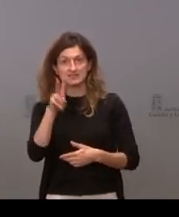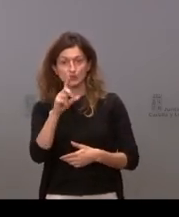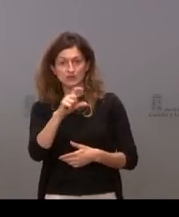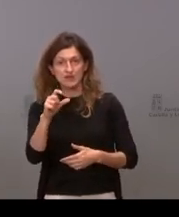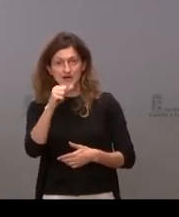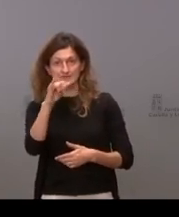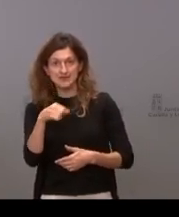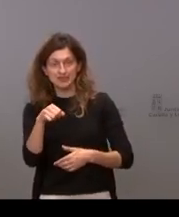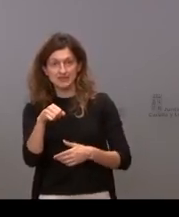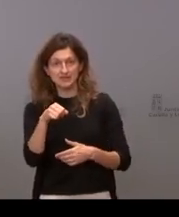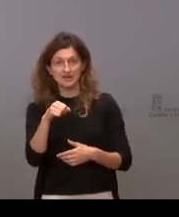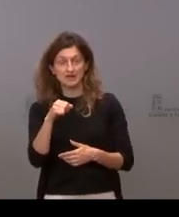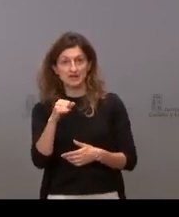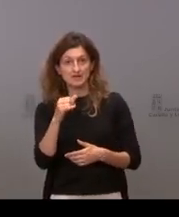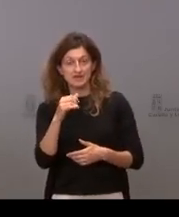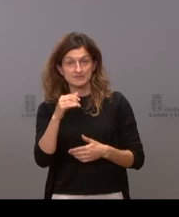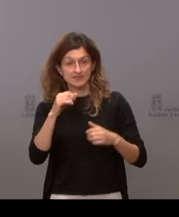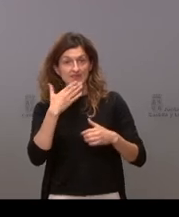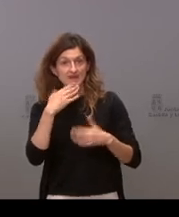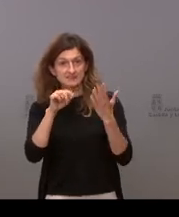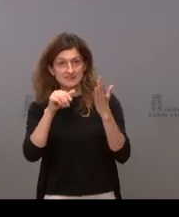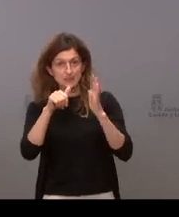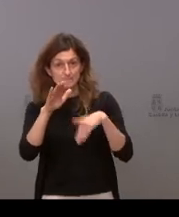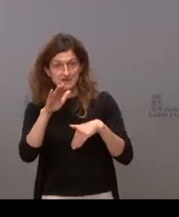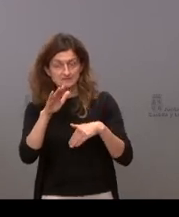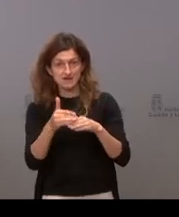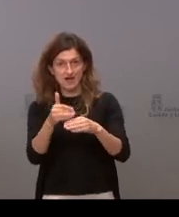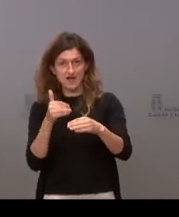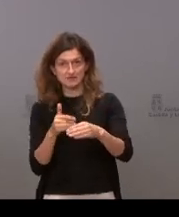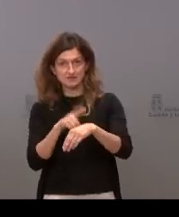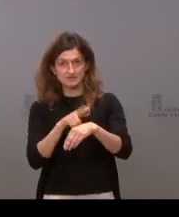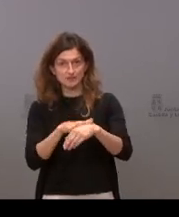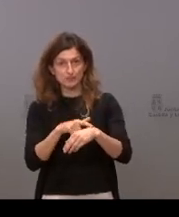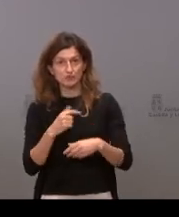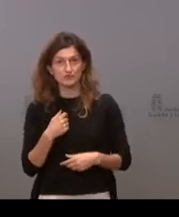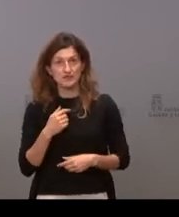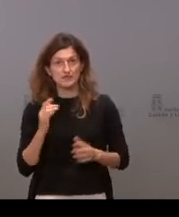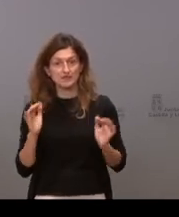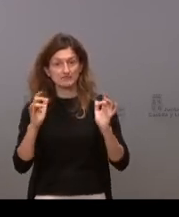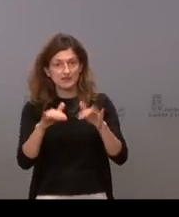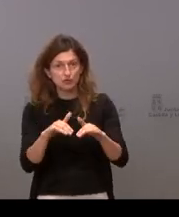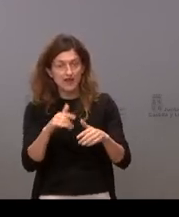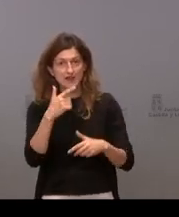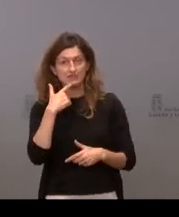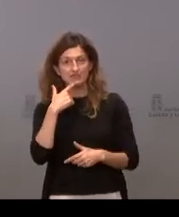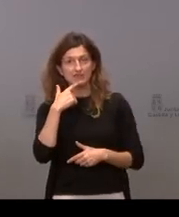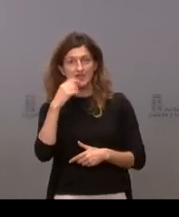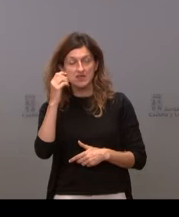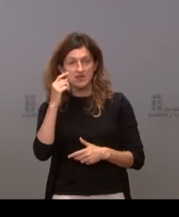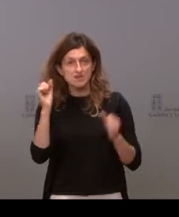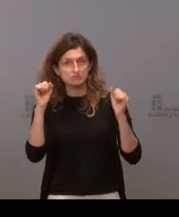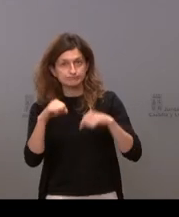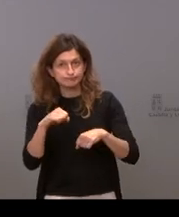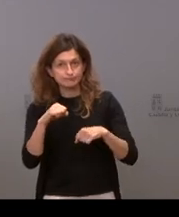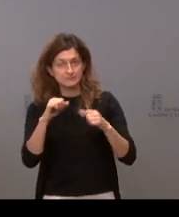Astra para los menores para los mayores de 60 años ayer en interterritorial parece ser que no se no se valoró la medida no sé si